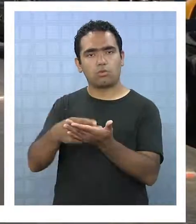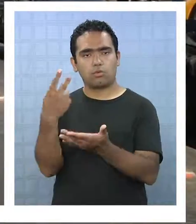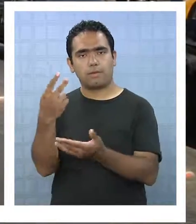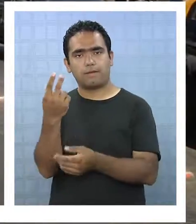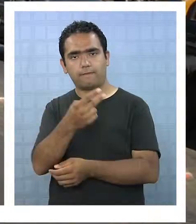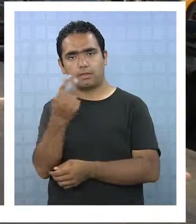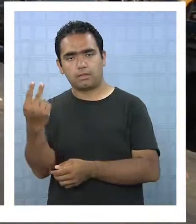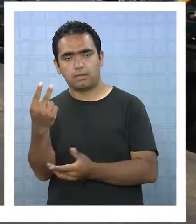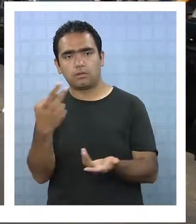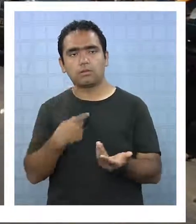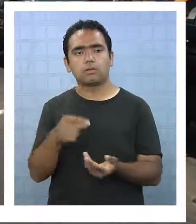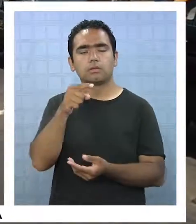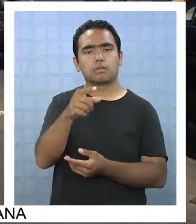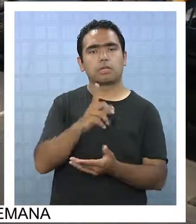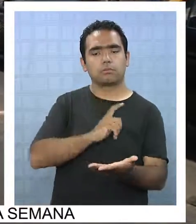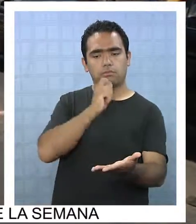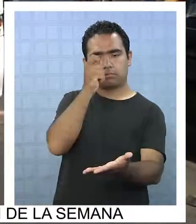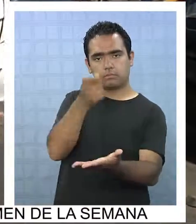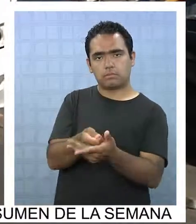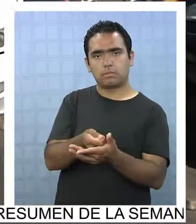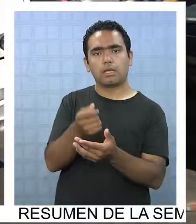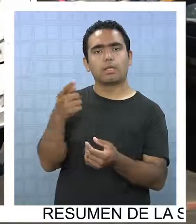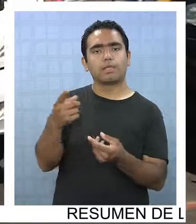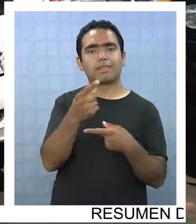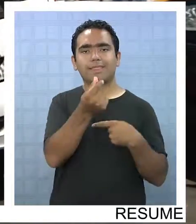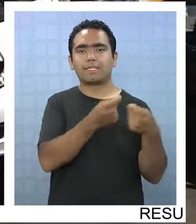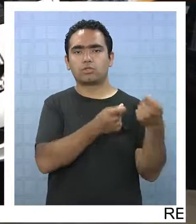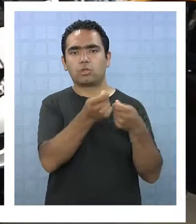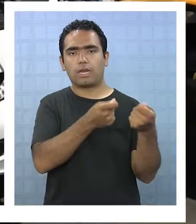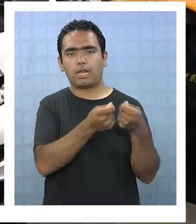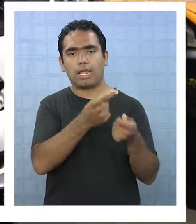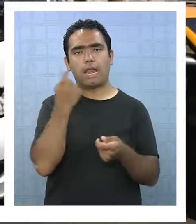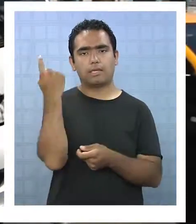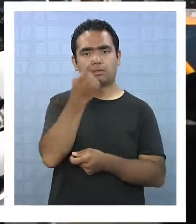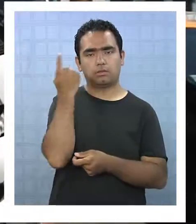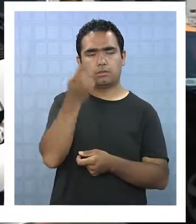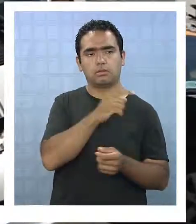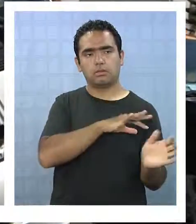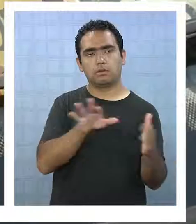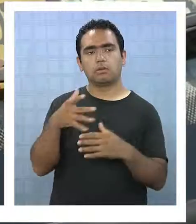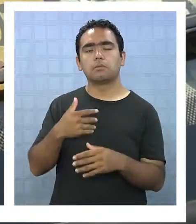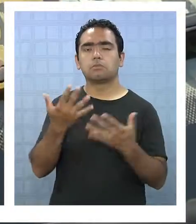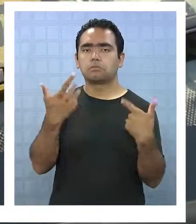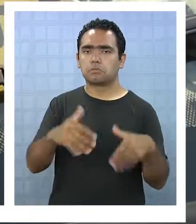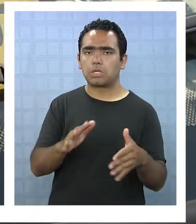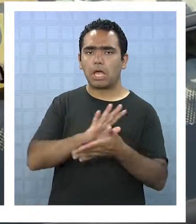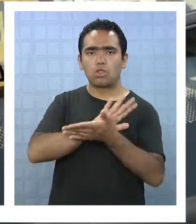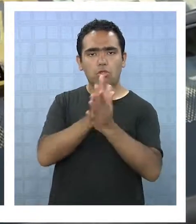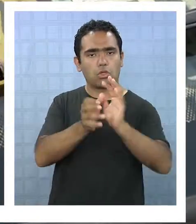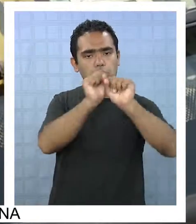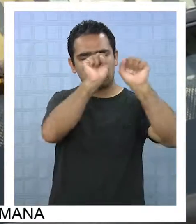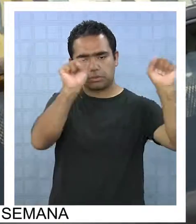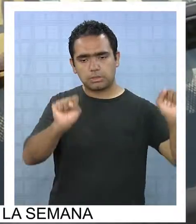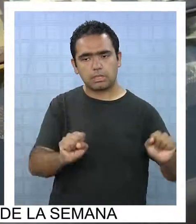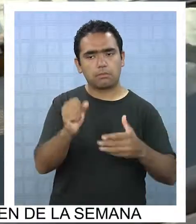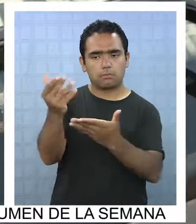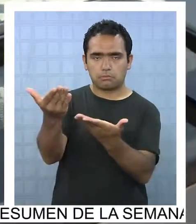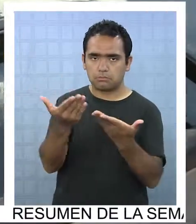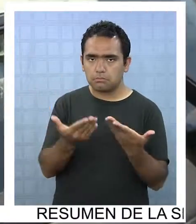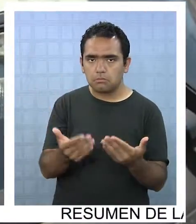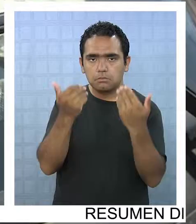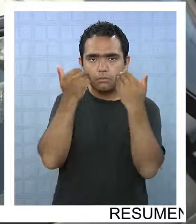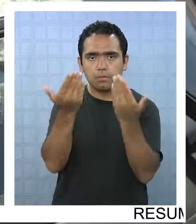pago anual de la tesorería nacional. La tesorería ya tiene todo su sistema implementado para recibir a los beneficiarios.